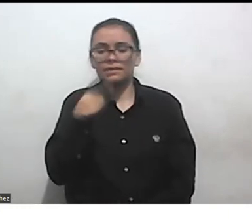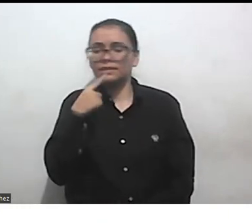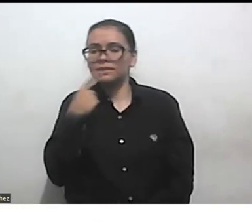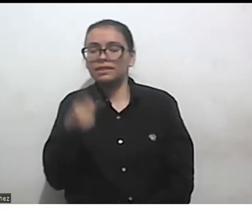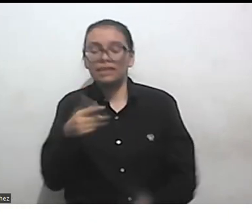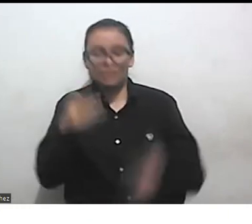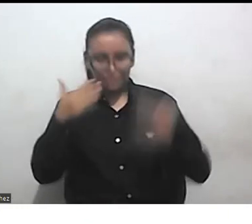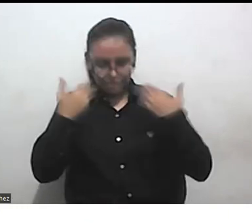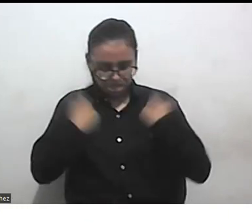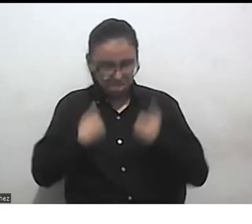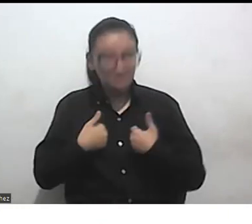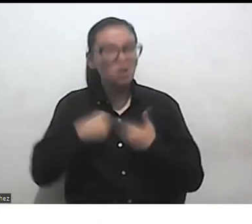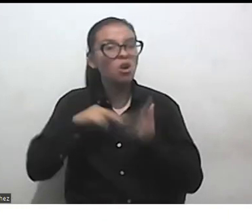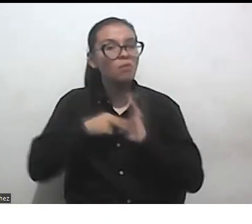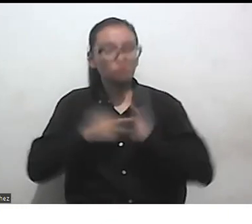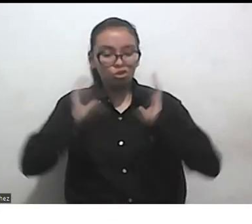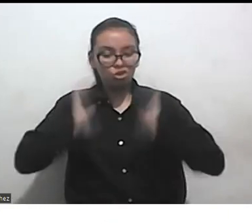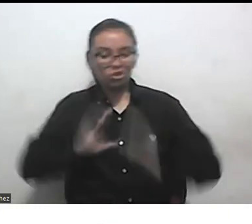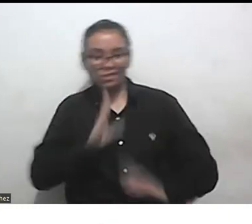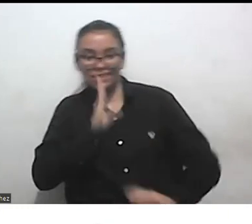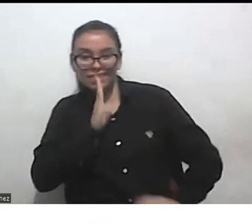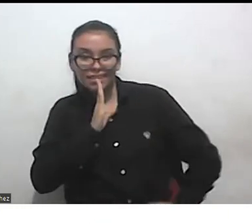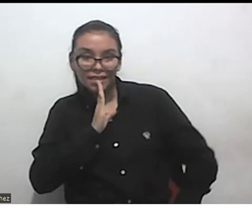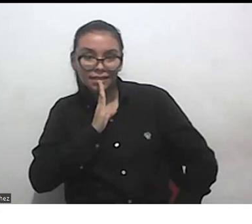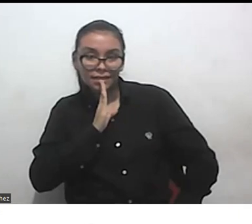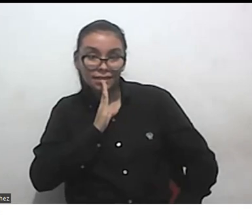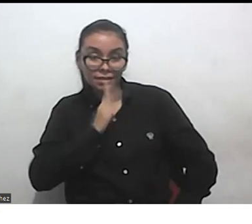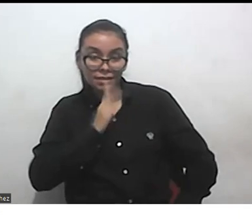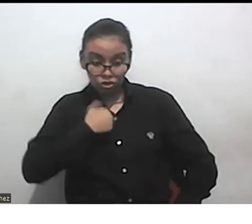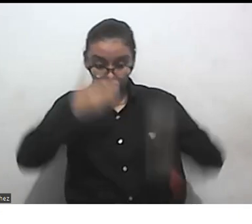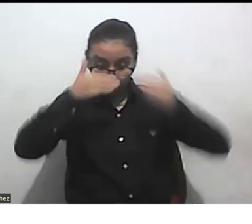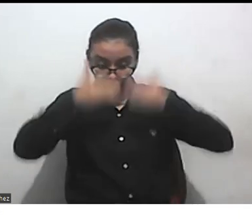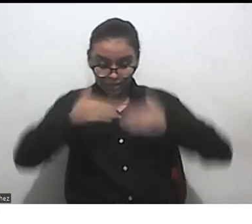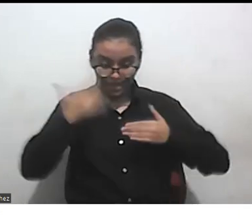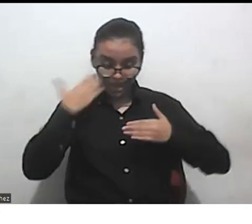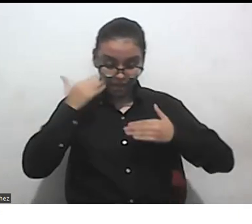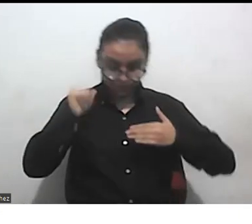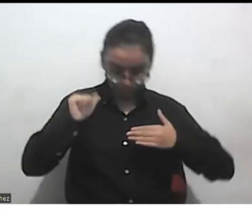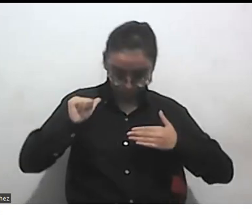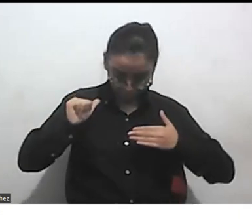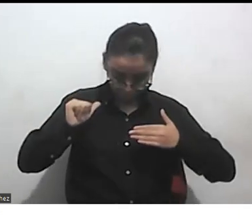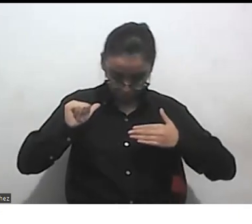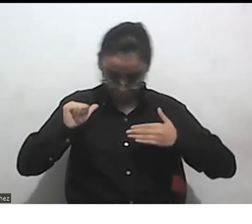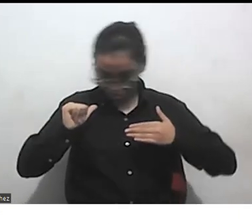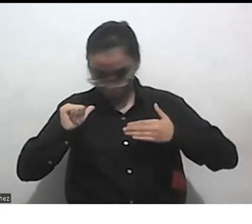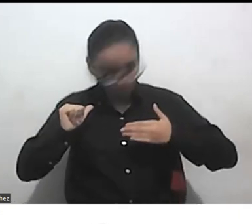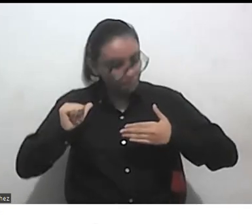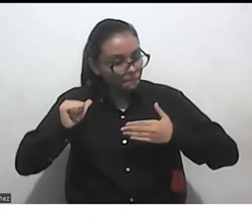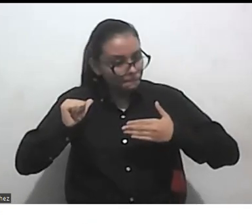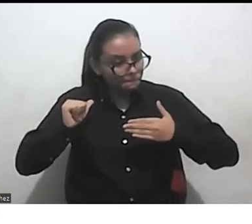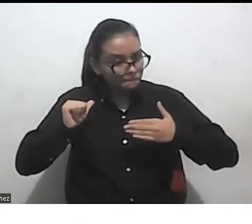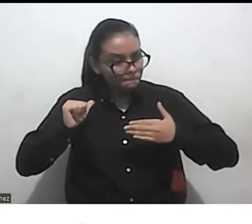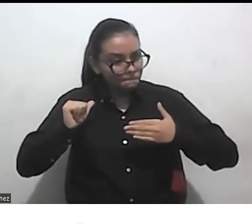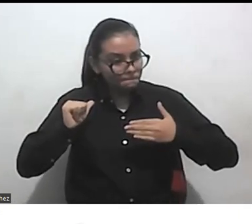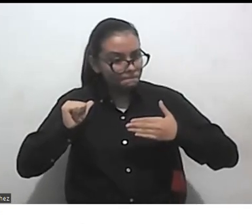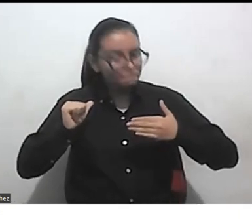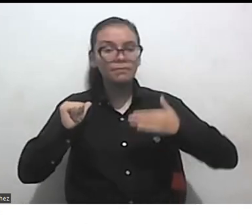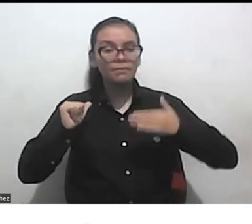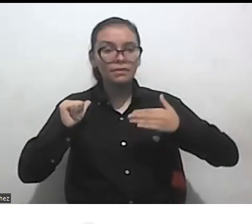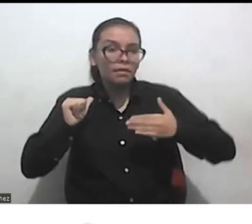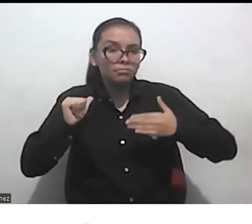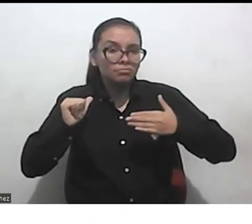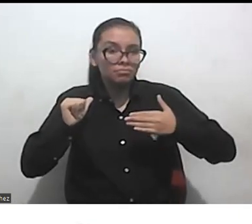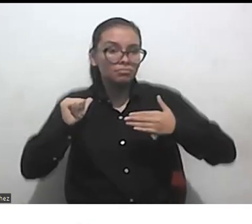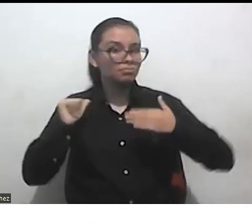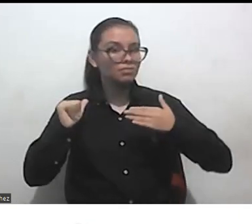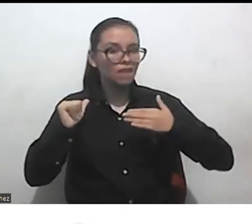y pensarse como mujeres con discapacidad incluso es necesario superar esa etiqueta de